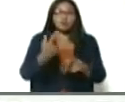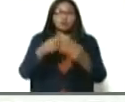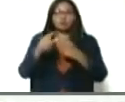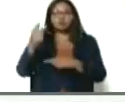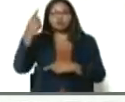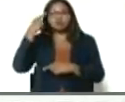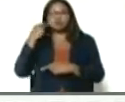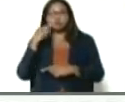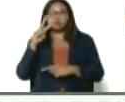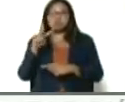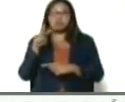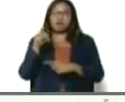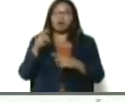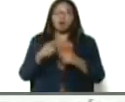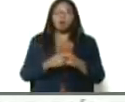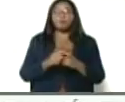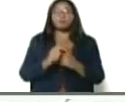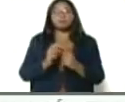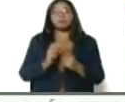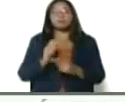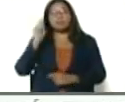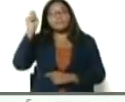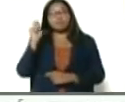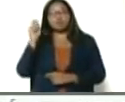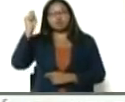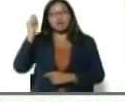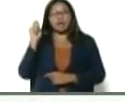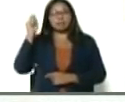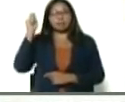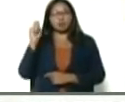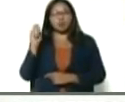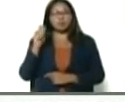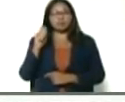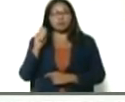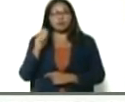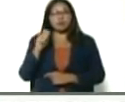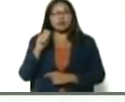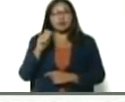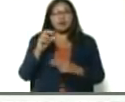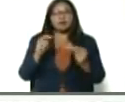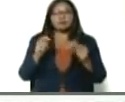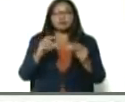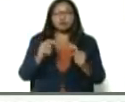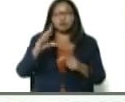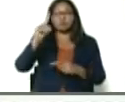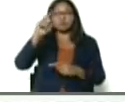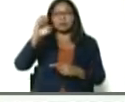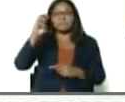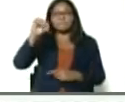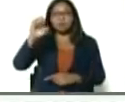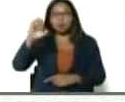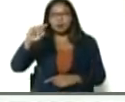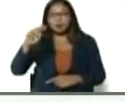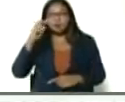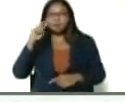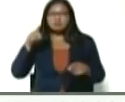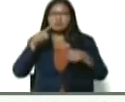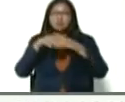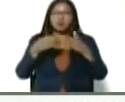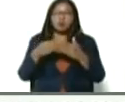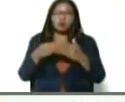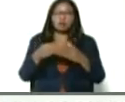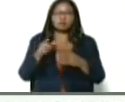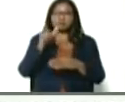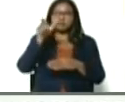a un, diputado, de acción democrática, en la asamblea nacional, reivindicando, la reforma agraria, de